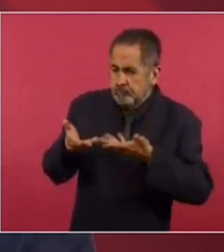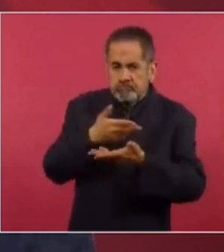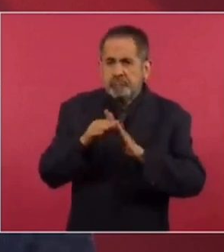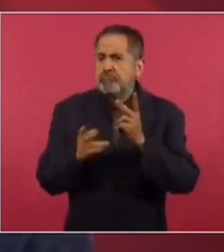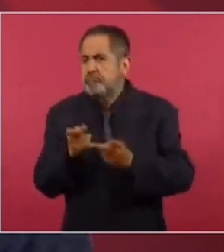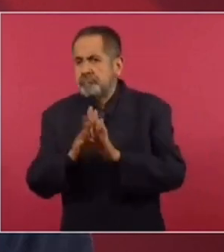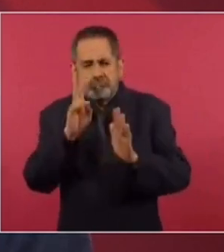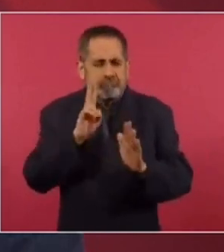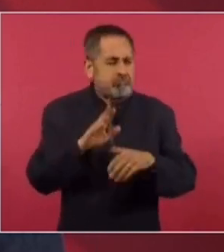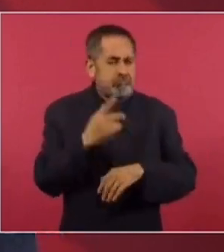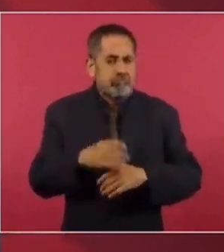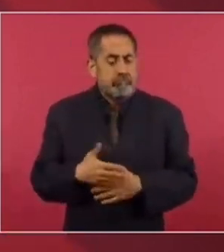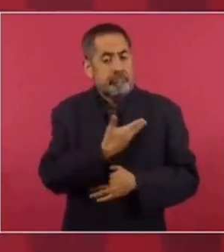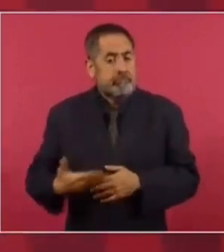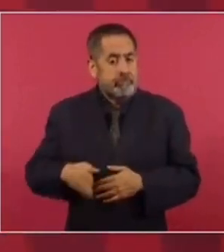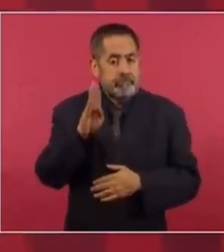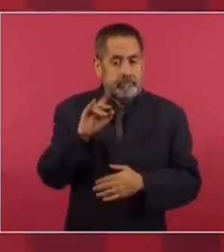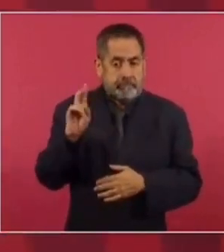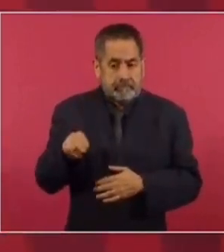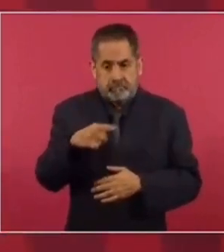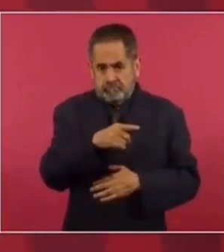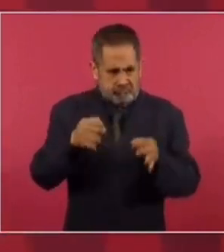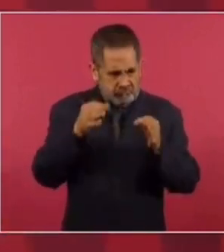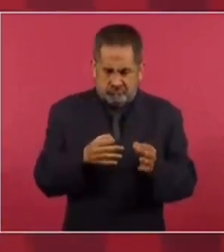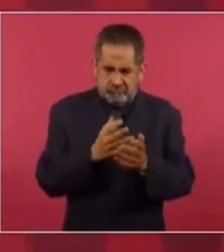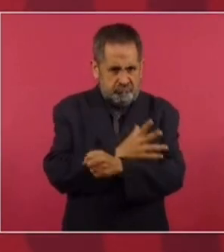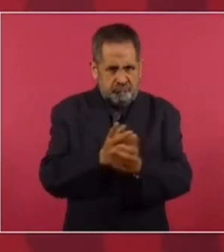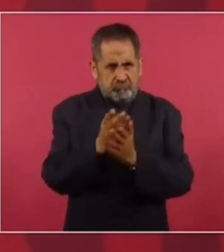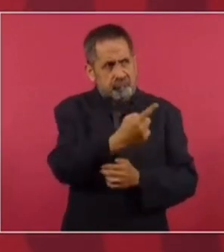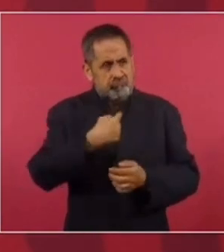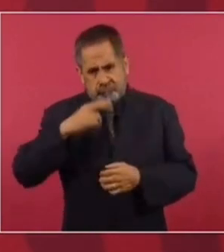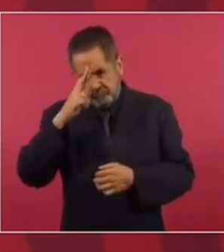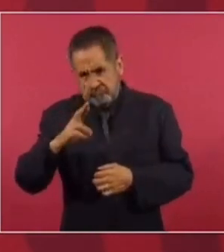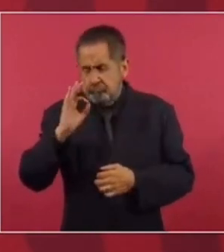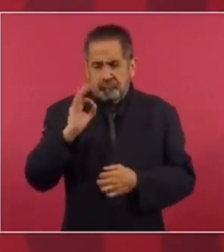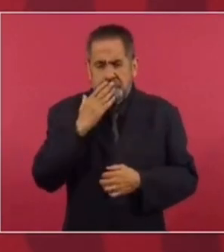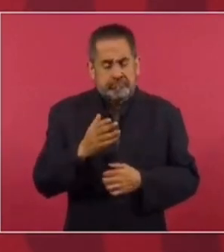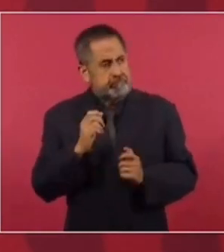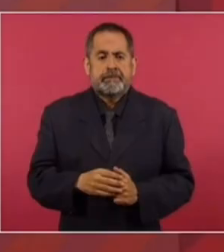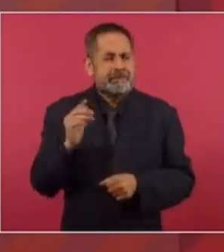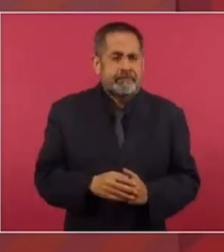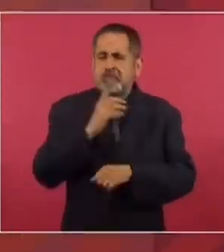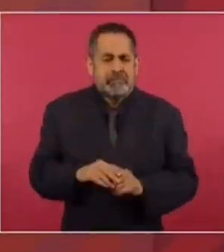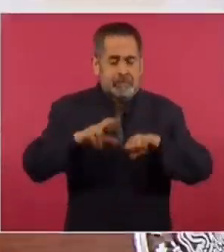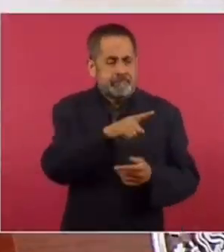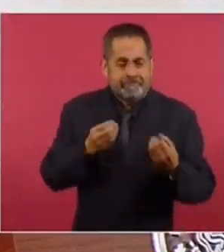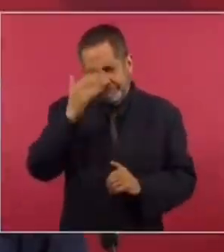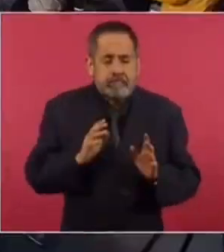porque el presidente Biden ha actuado con mucho respeto hacia nosotros.